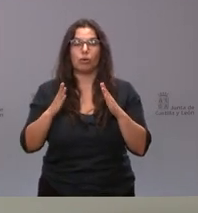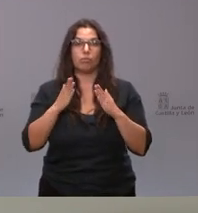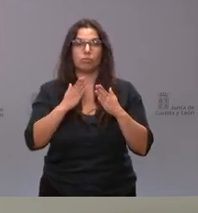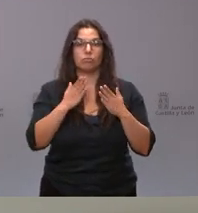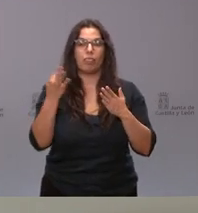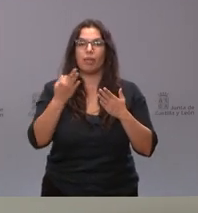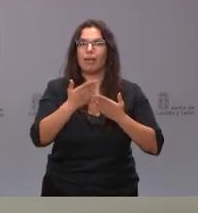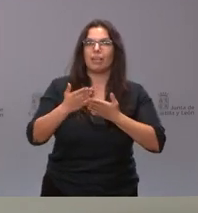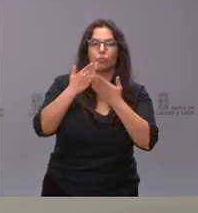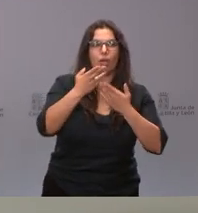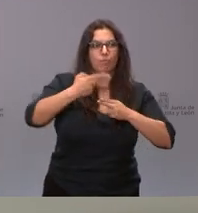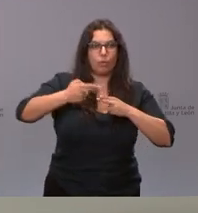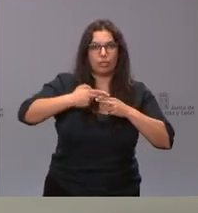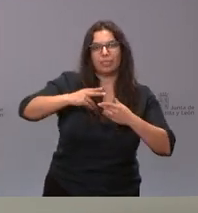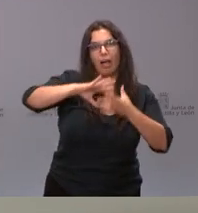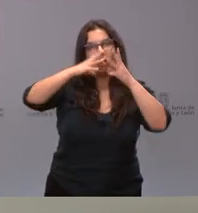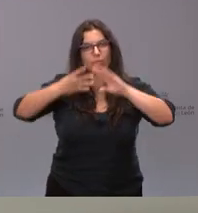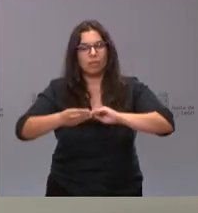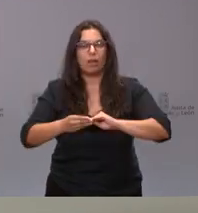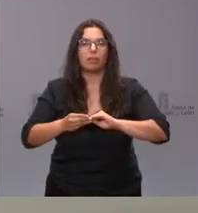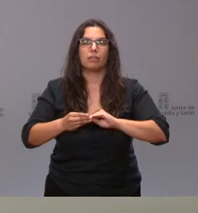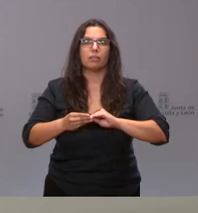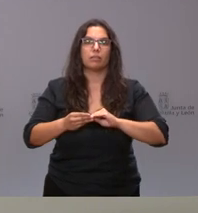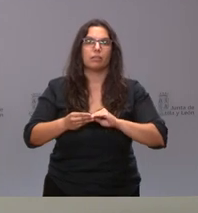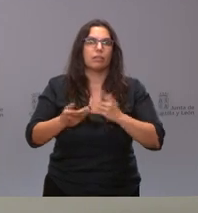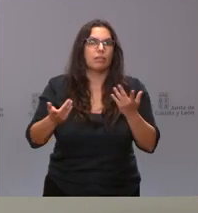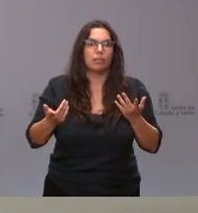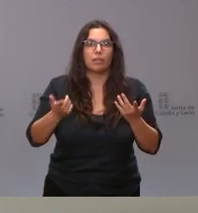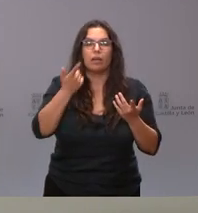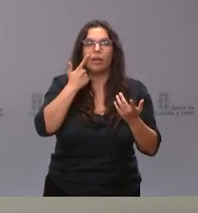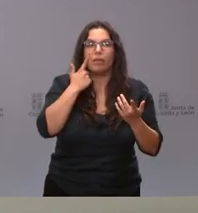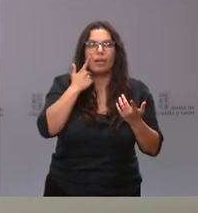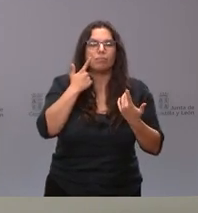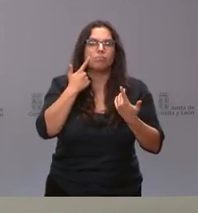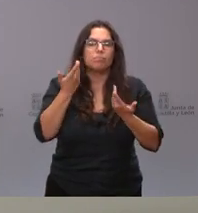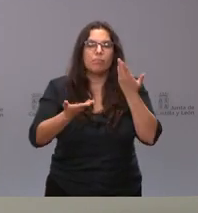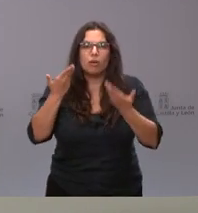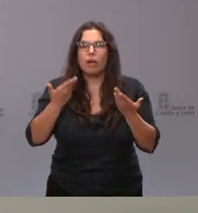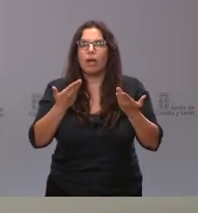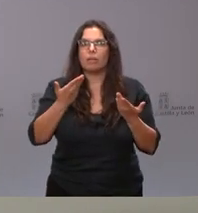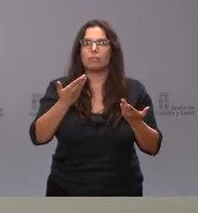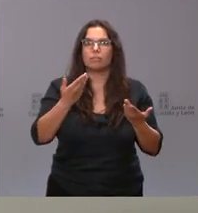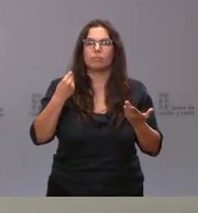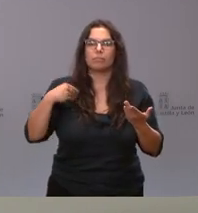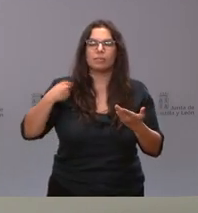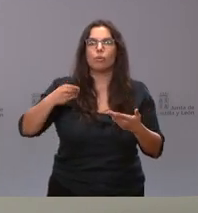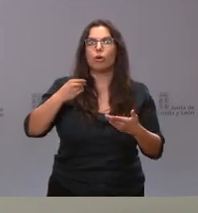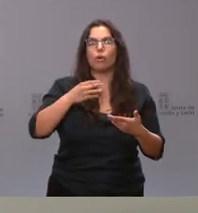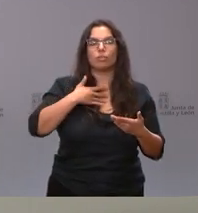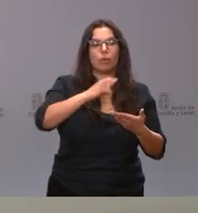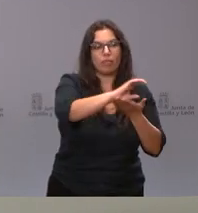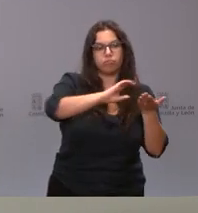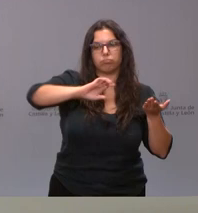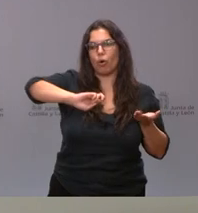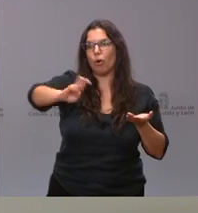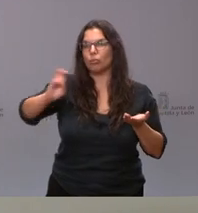políticas, adaptarlas y, por tanto, el examinar en qué medida podamos ir haciendo el destino en donde sea más